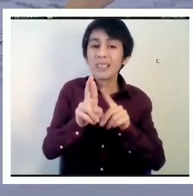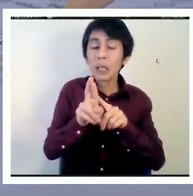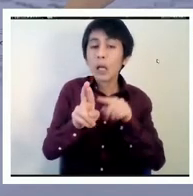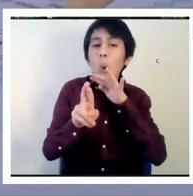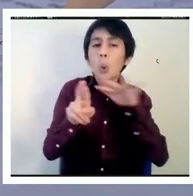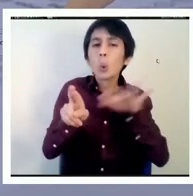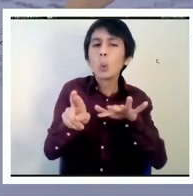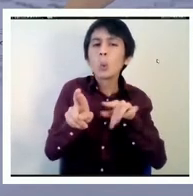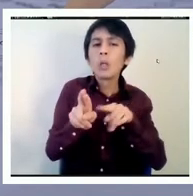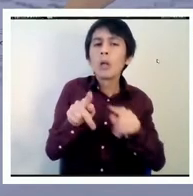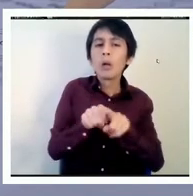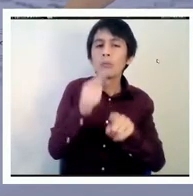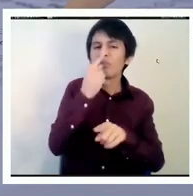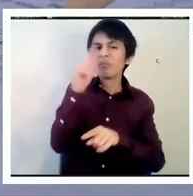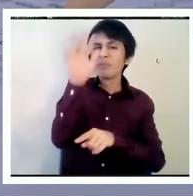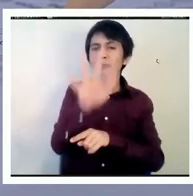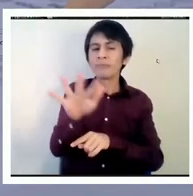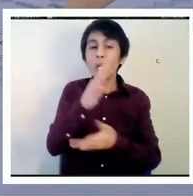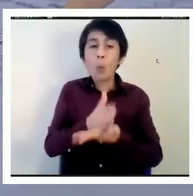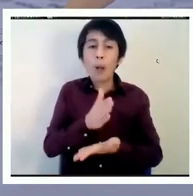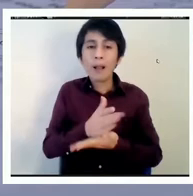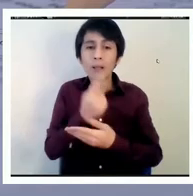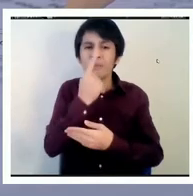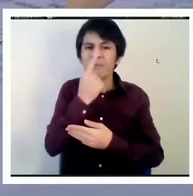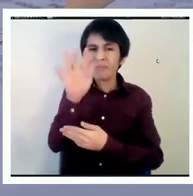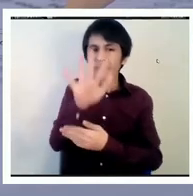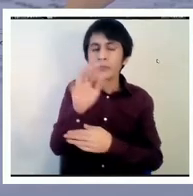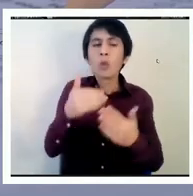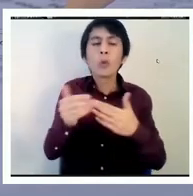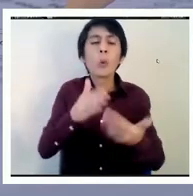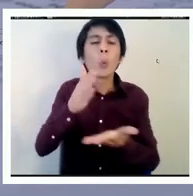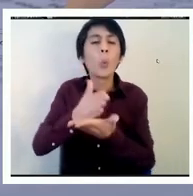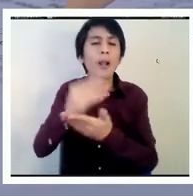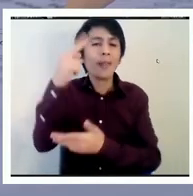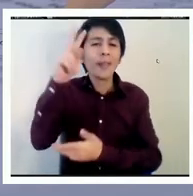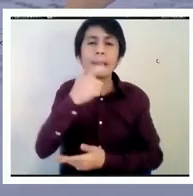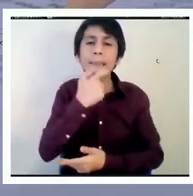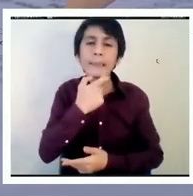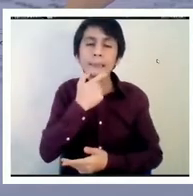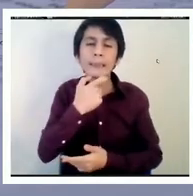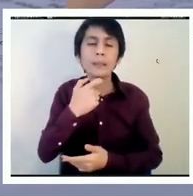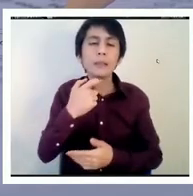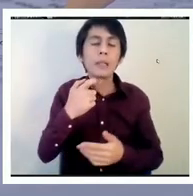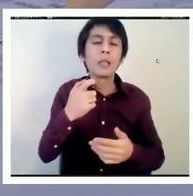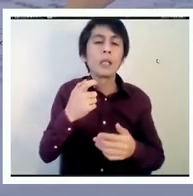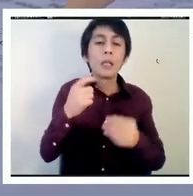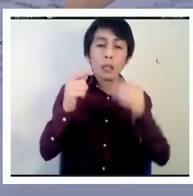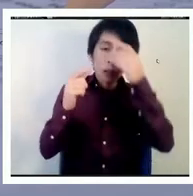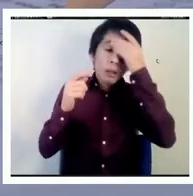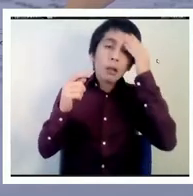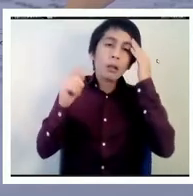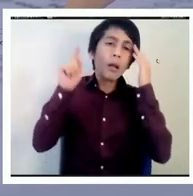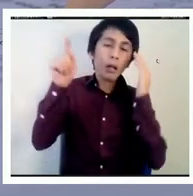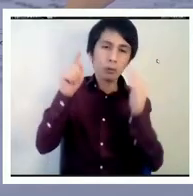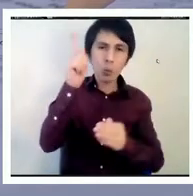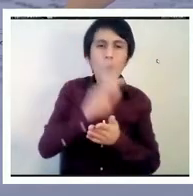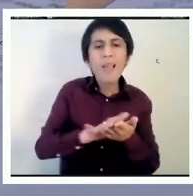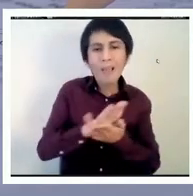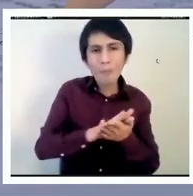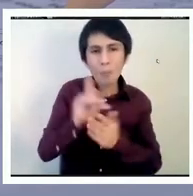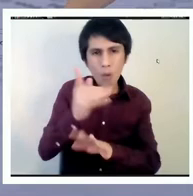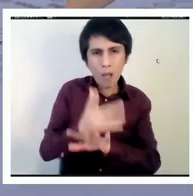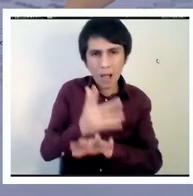generadas por la escuela, en el Reino Unido es un ejemplo de donde se implementó esa práctica. El